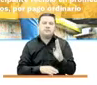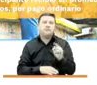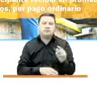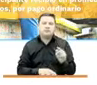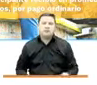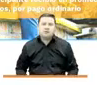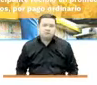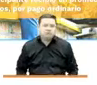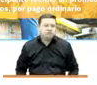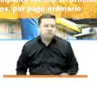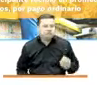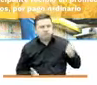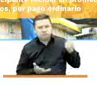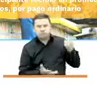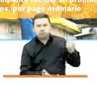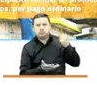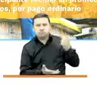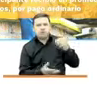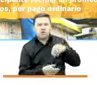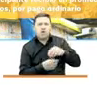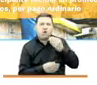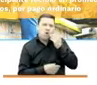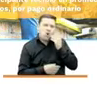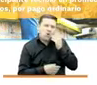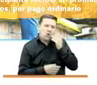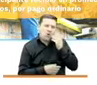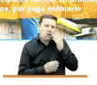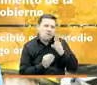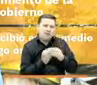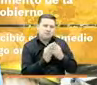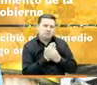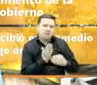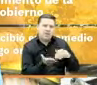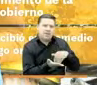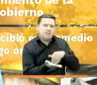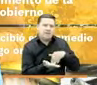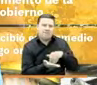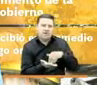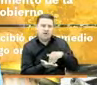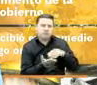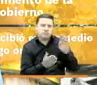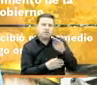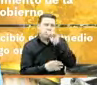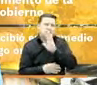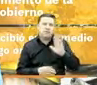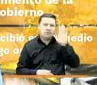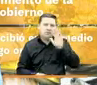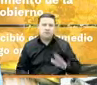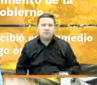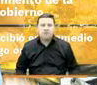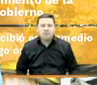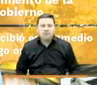invertidos en los hogares más pobres y vulnerables de todo el territorio nacional.